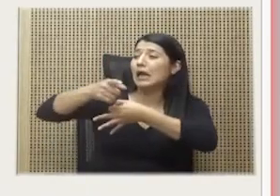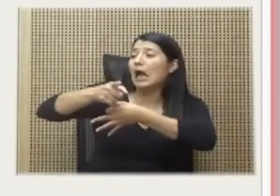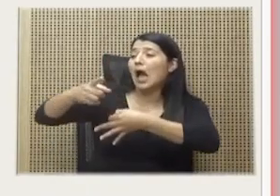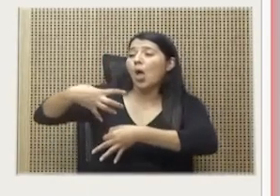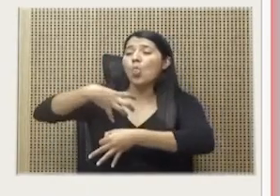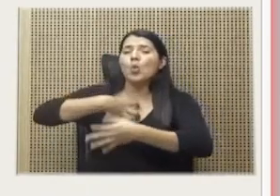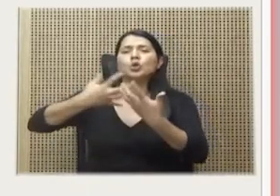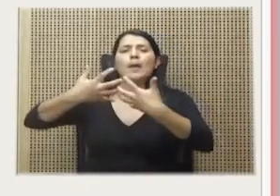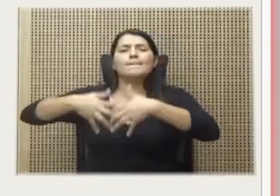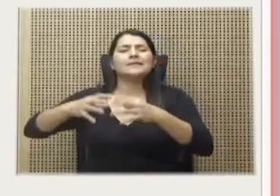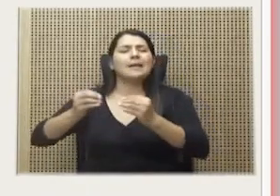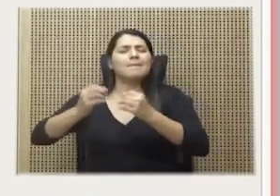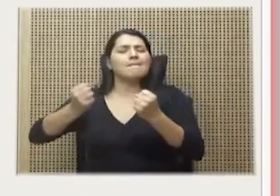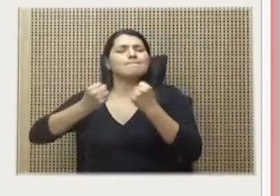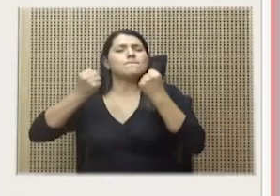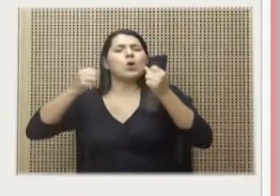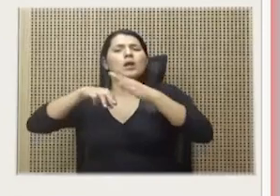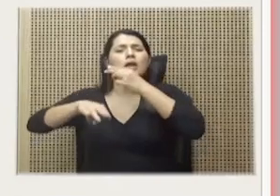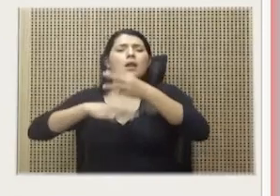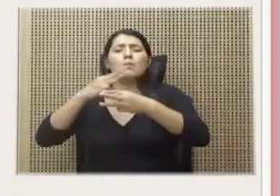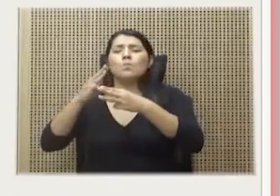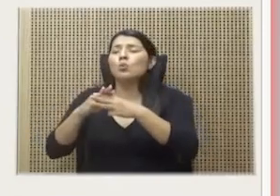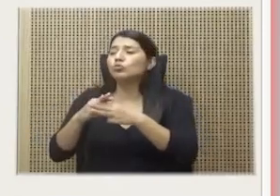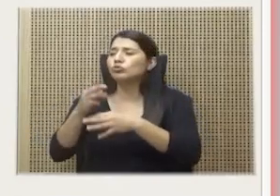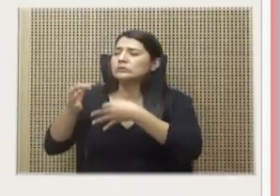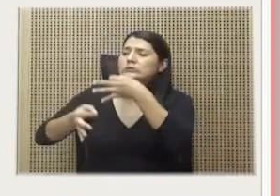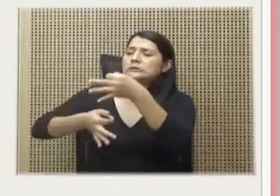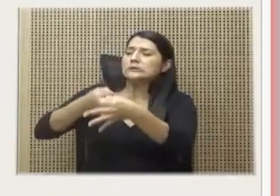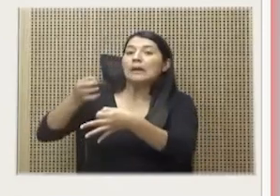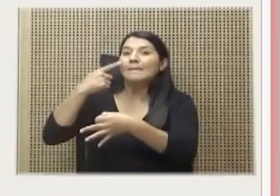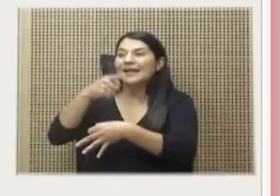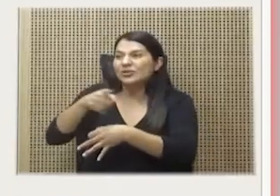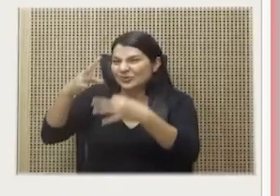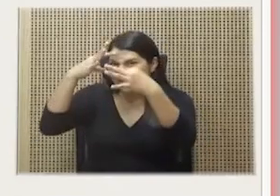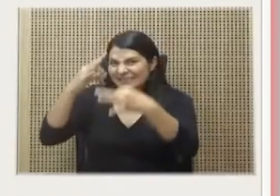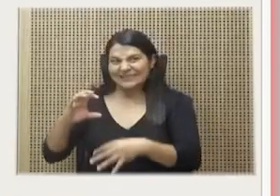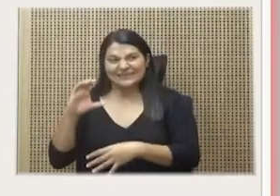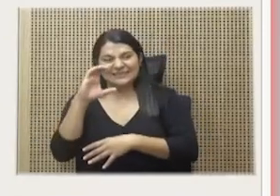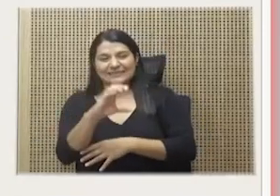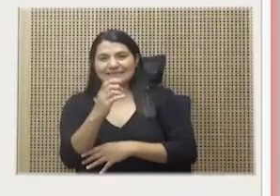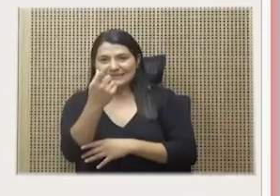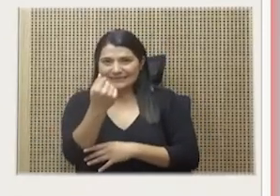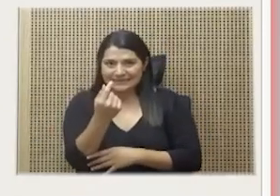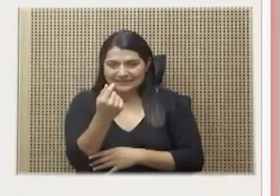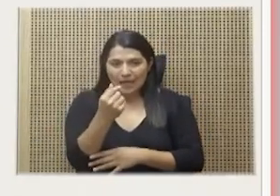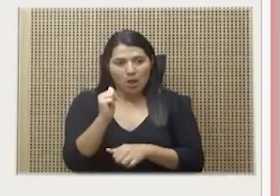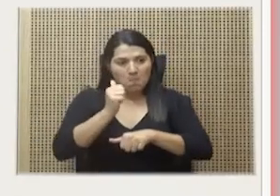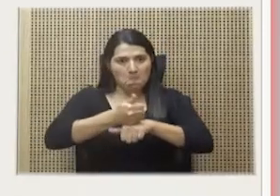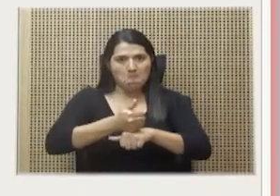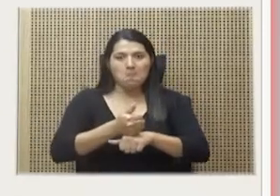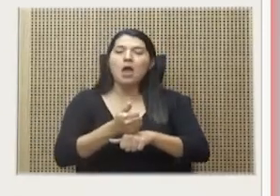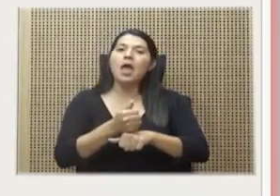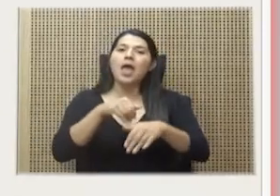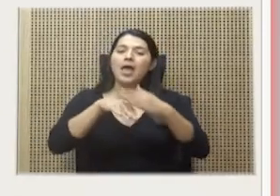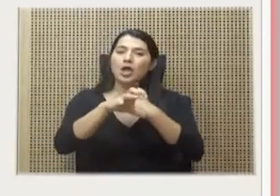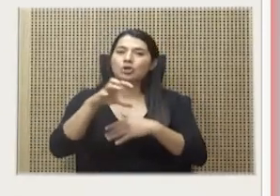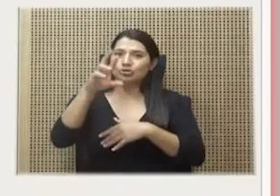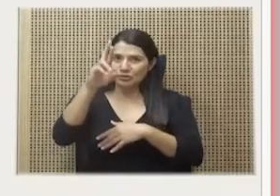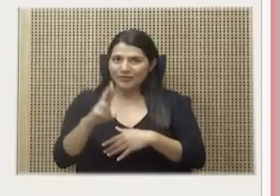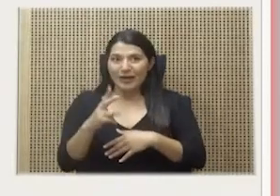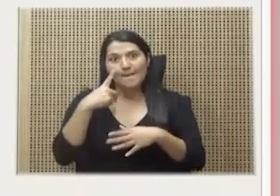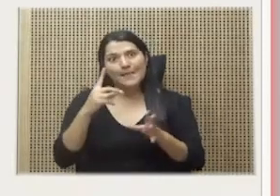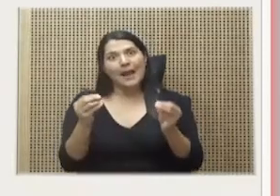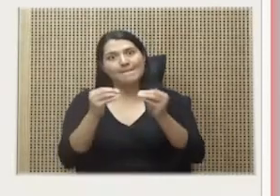del mundo para que inviertan y generen empleos en Costa Rica. Y por dicha, con excelentes resultados. Ya